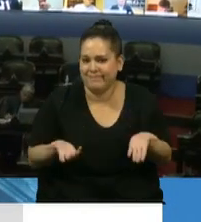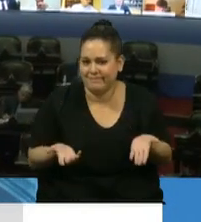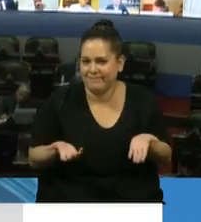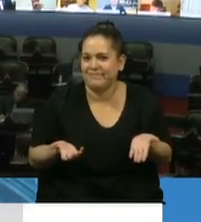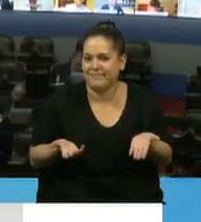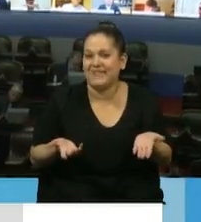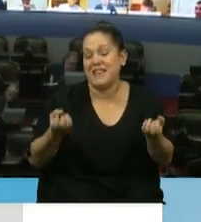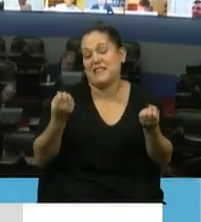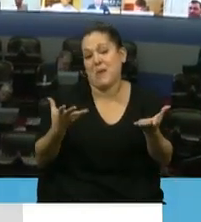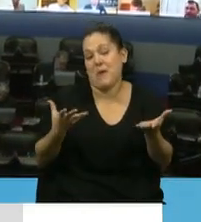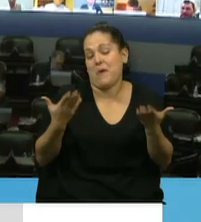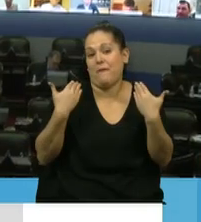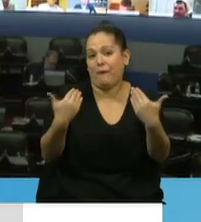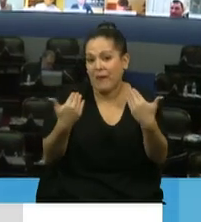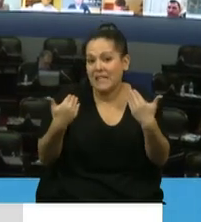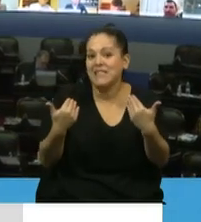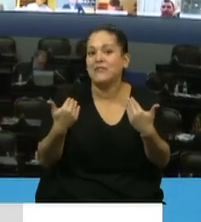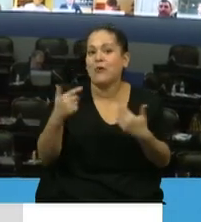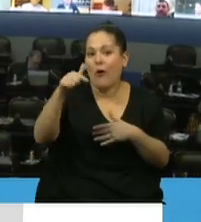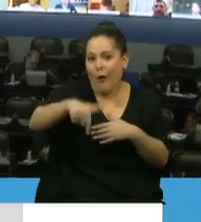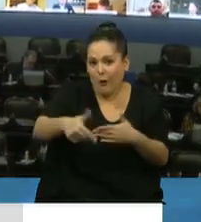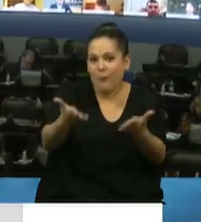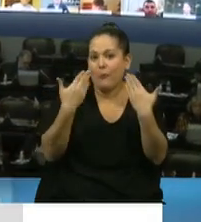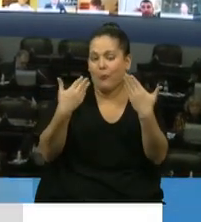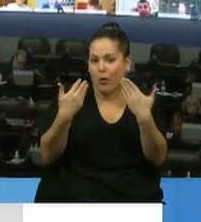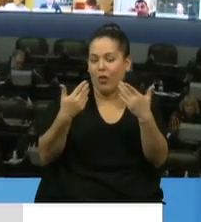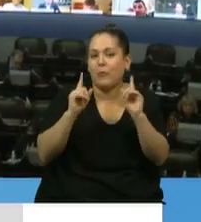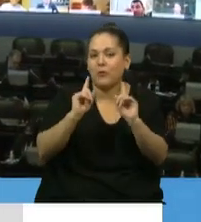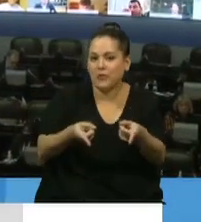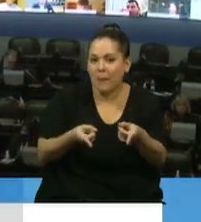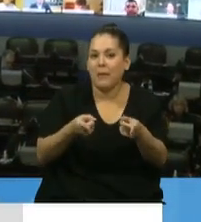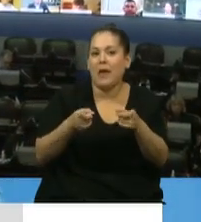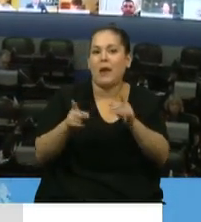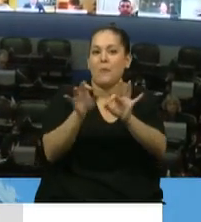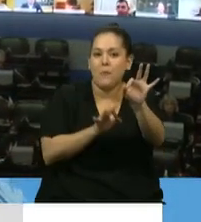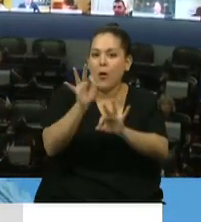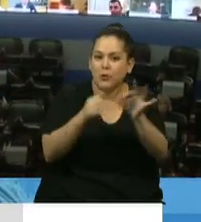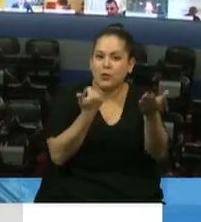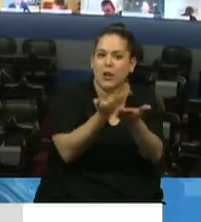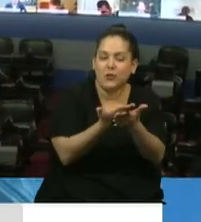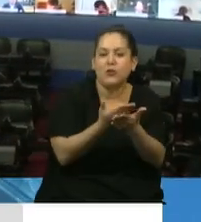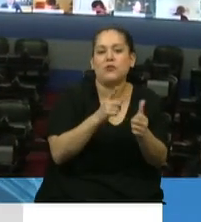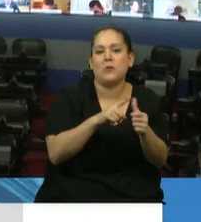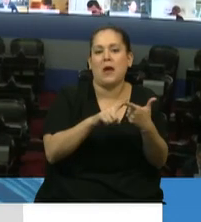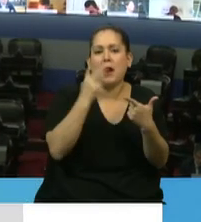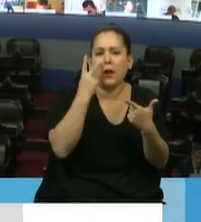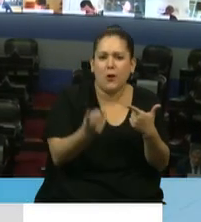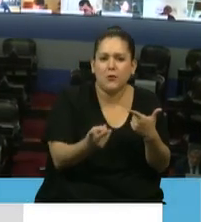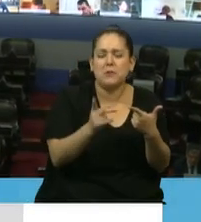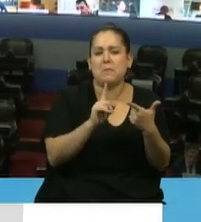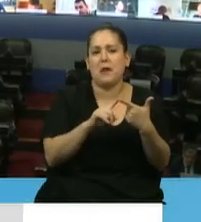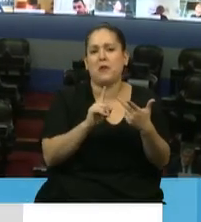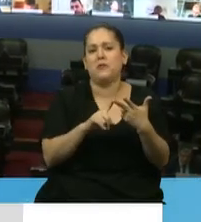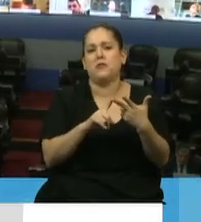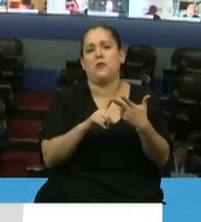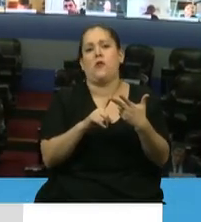que podamos llevar también proyectos y reconocimientos a muchos